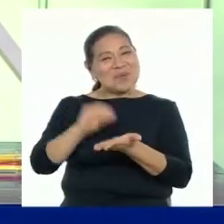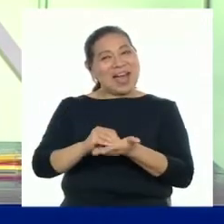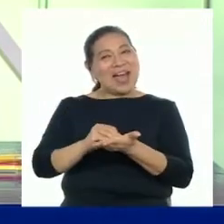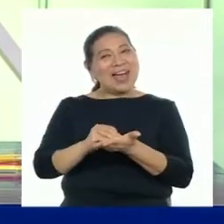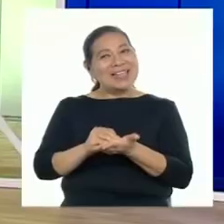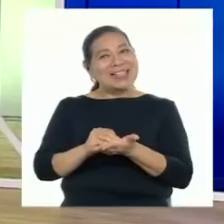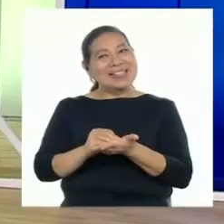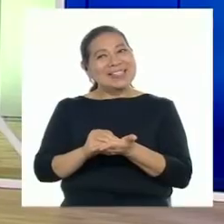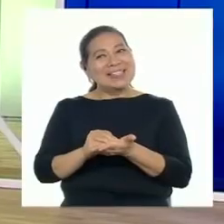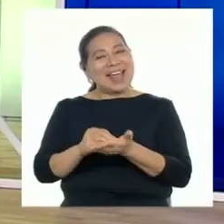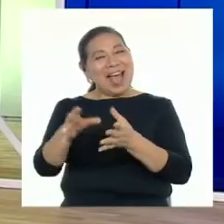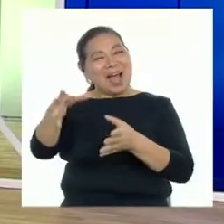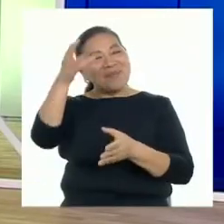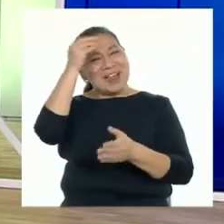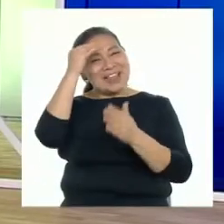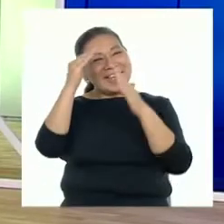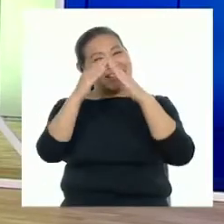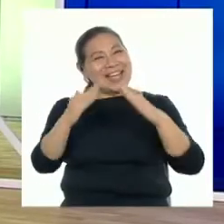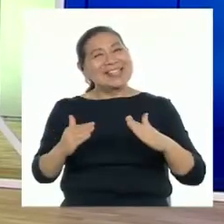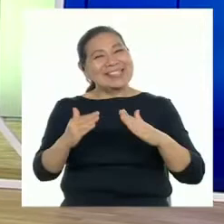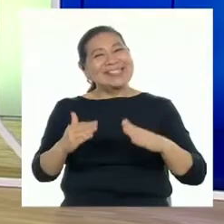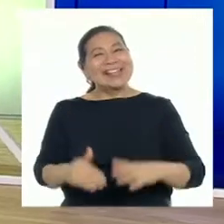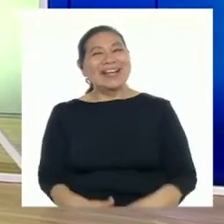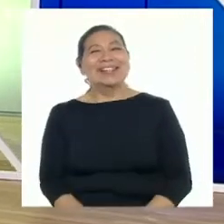con... ¡Aprenden Casa!